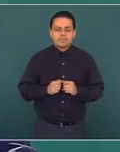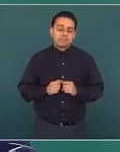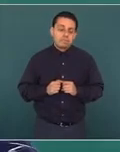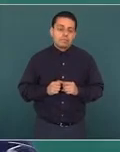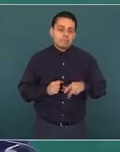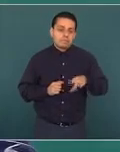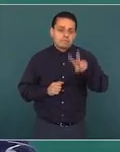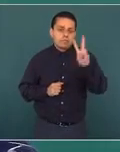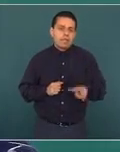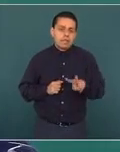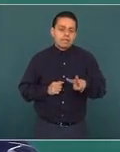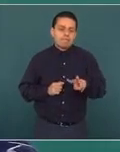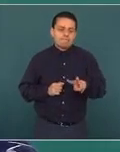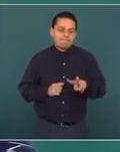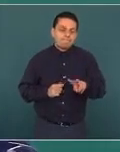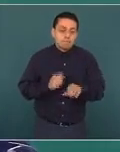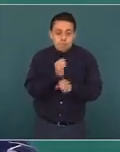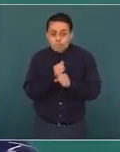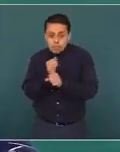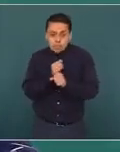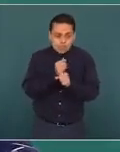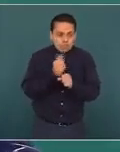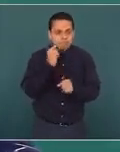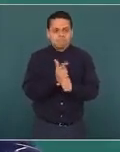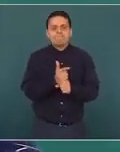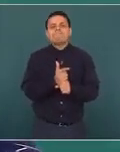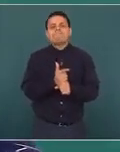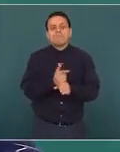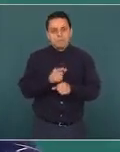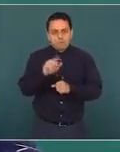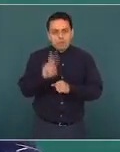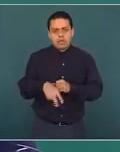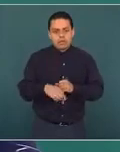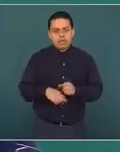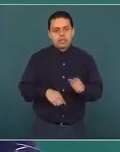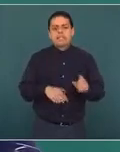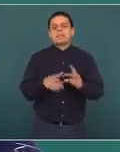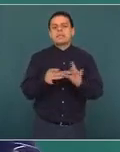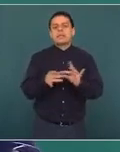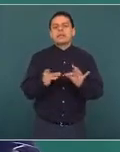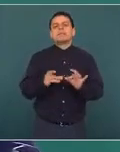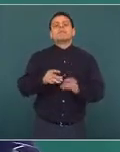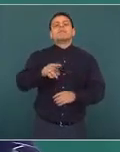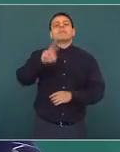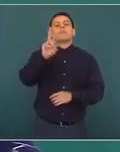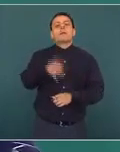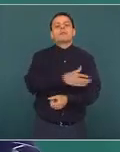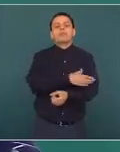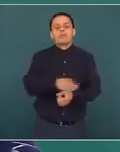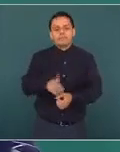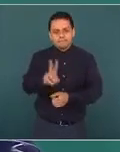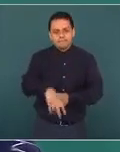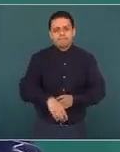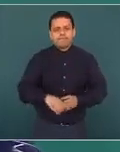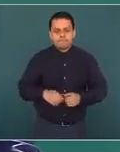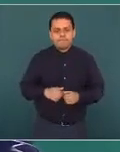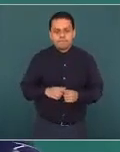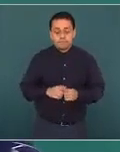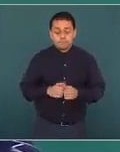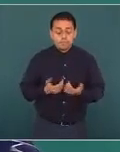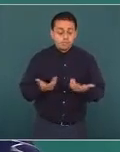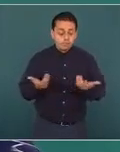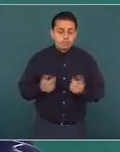efectiva, que no es apócrifa, que es